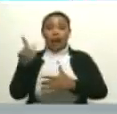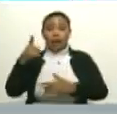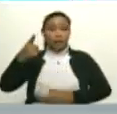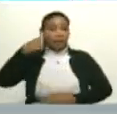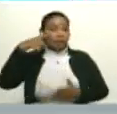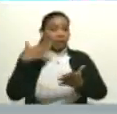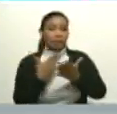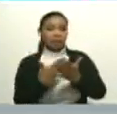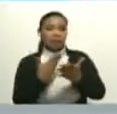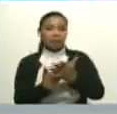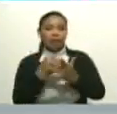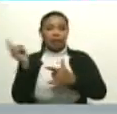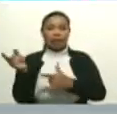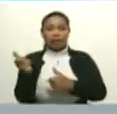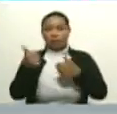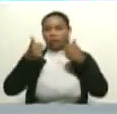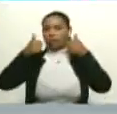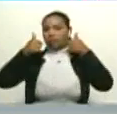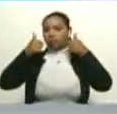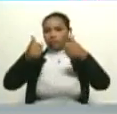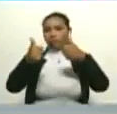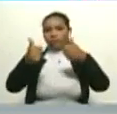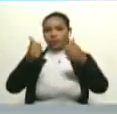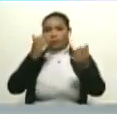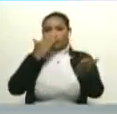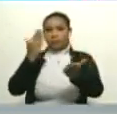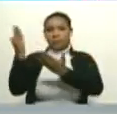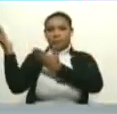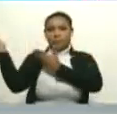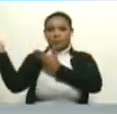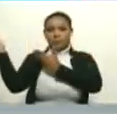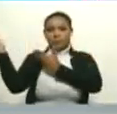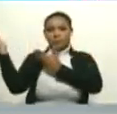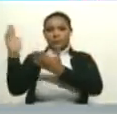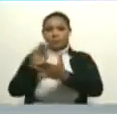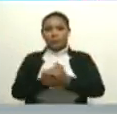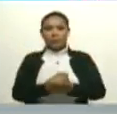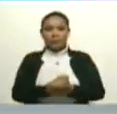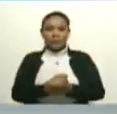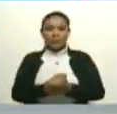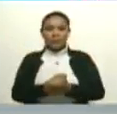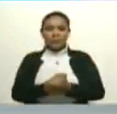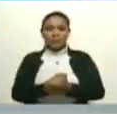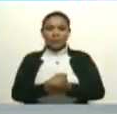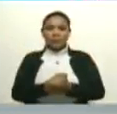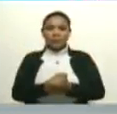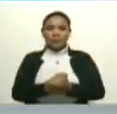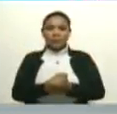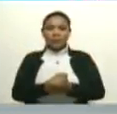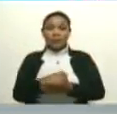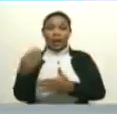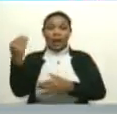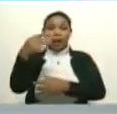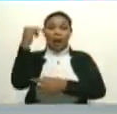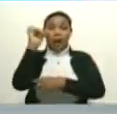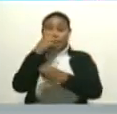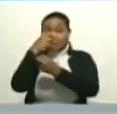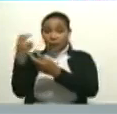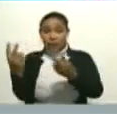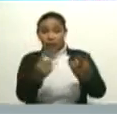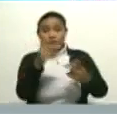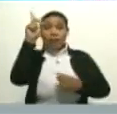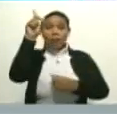de esta maravilla. Ernestico Villegas, el pequeño, el Benjamín de los Poljap. Y además tenemos invitados,